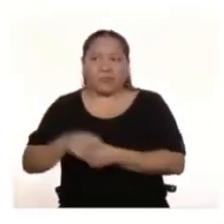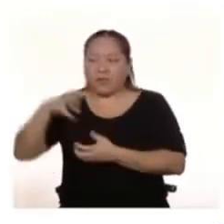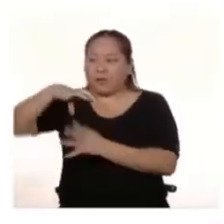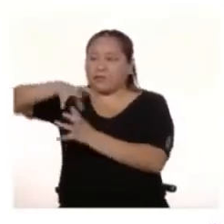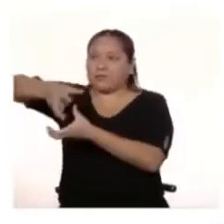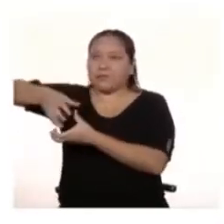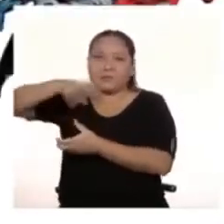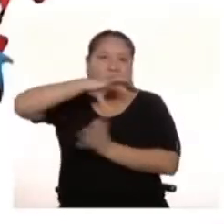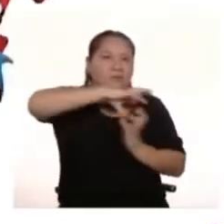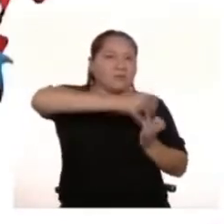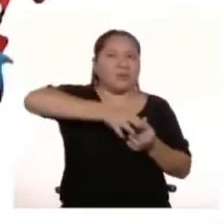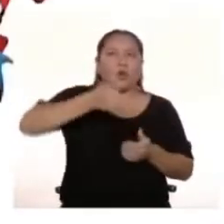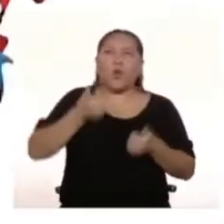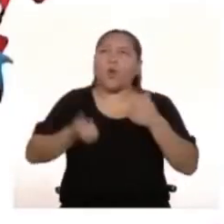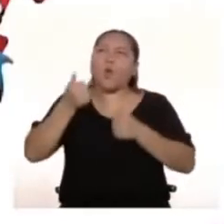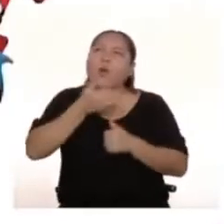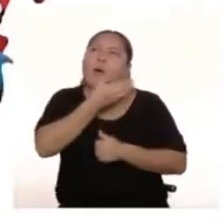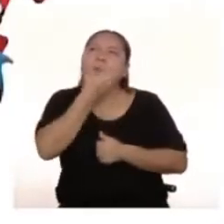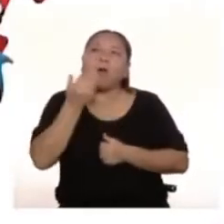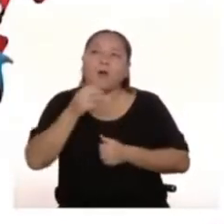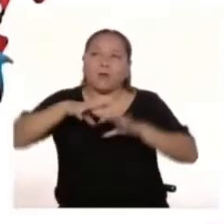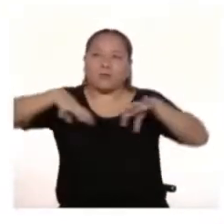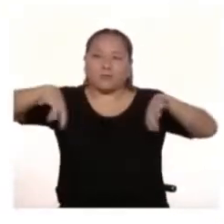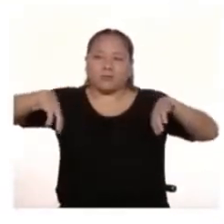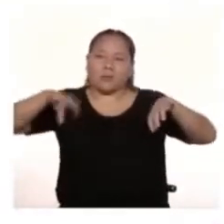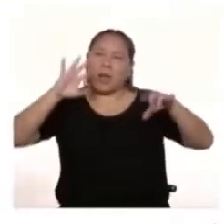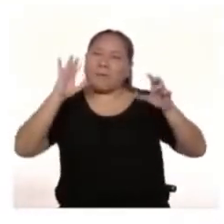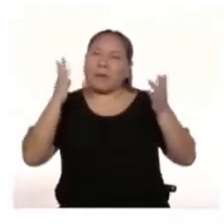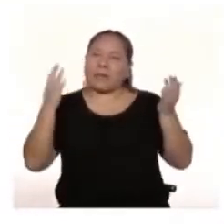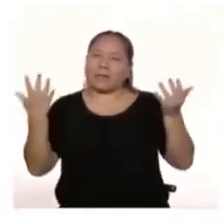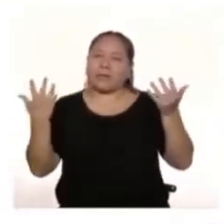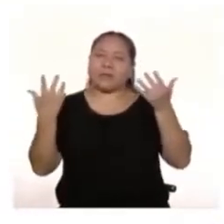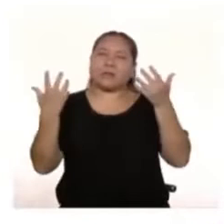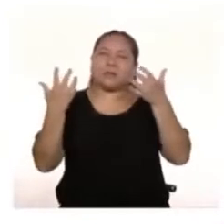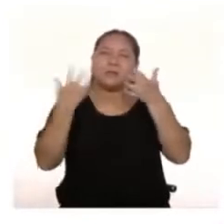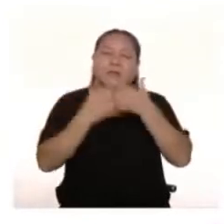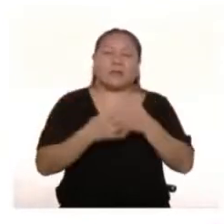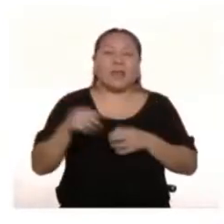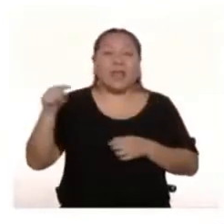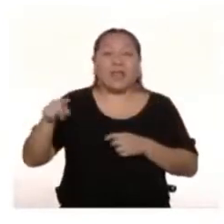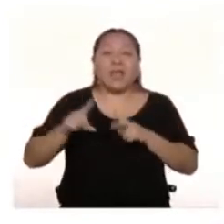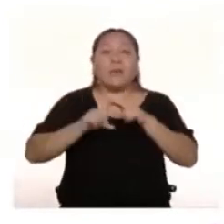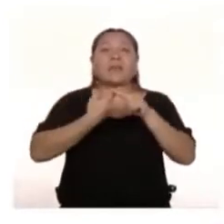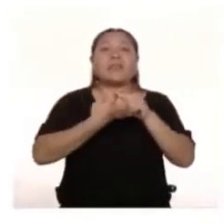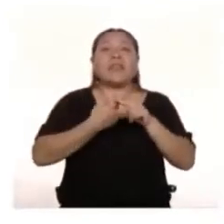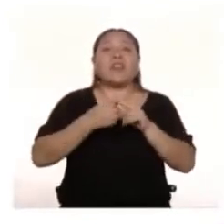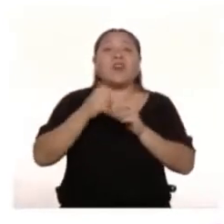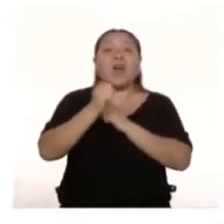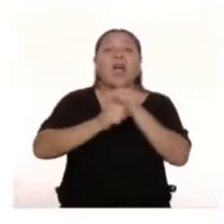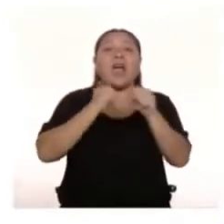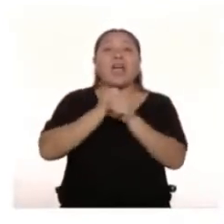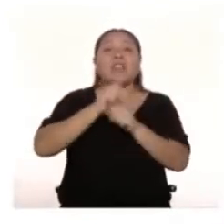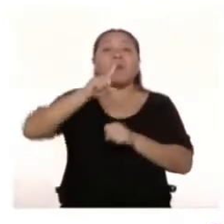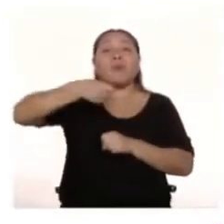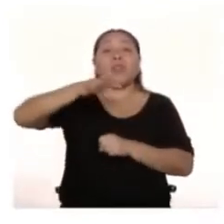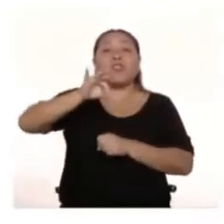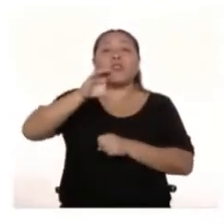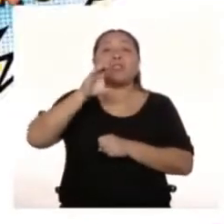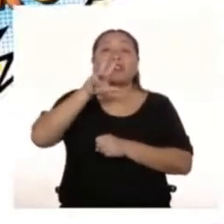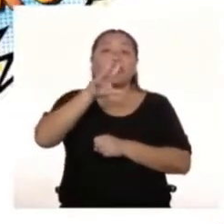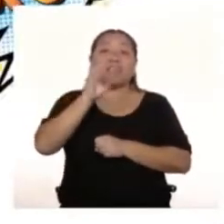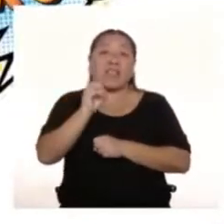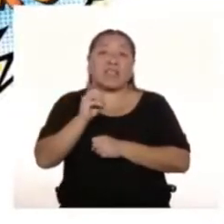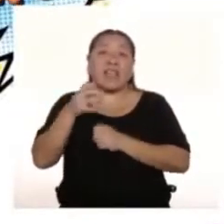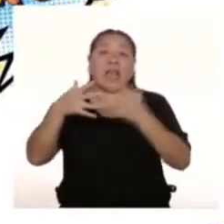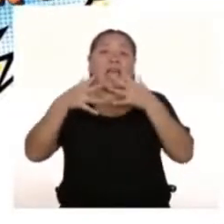De cuál es la mejor Sobre todo Porque tienen mucho en común Las dos fueron creadas En los años 30 Cuando Estados Unidos Necesitaba las